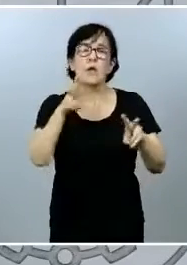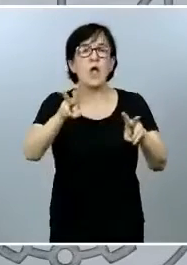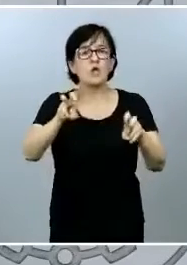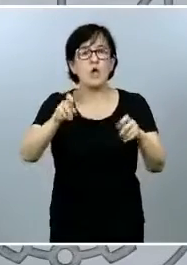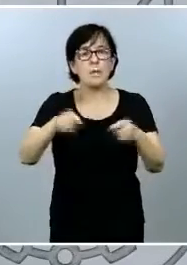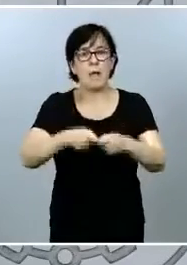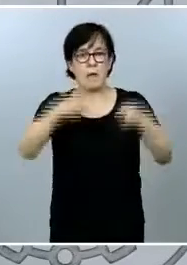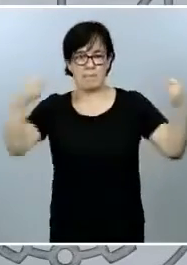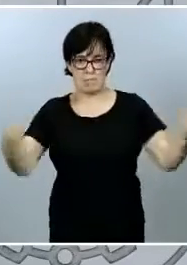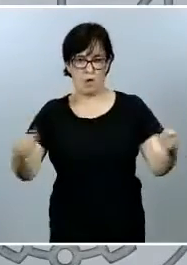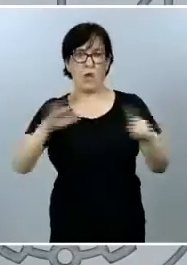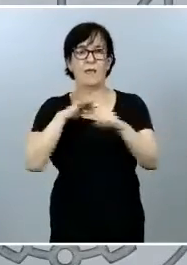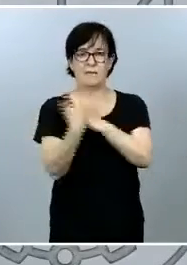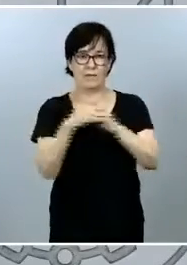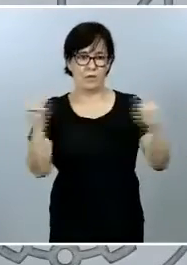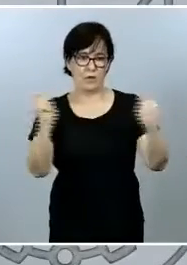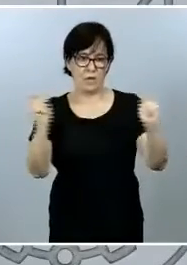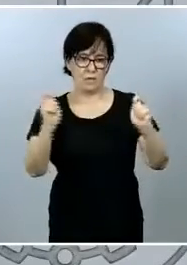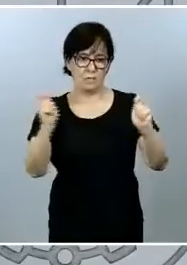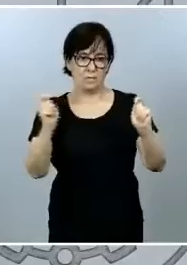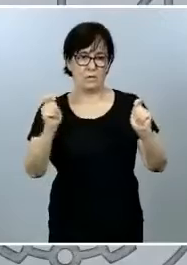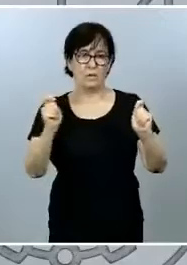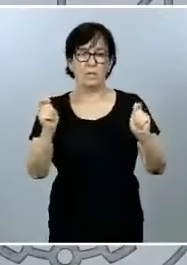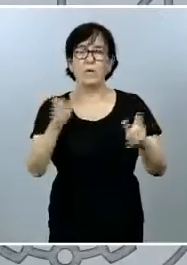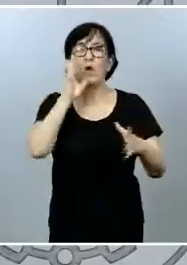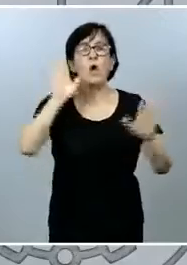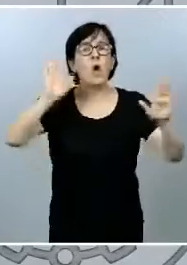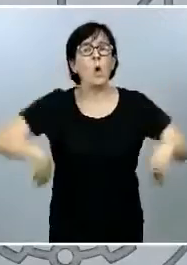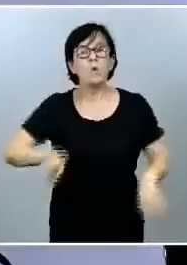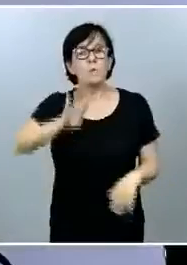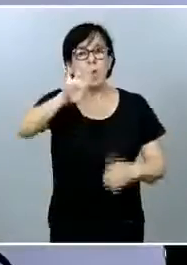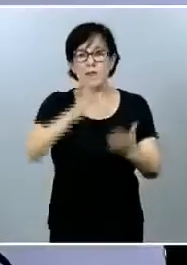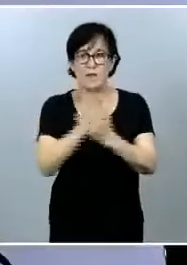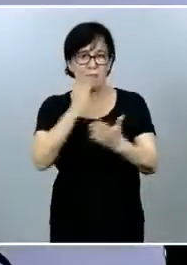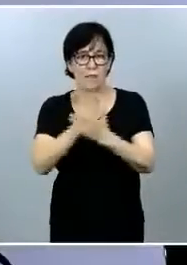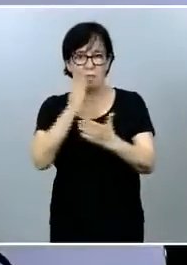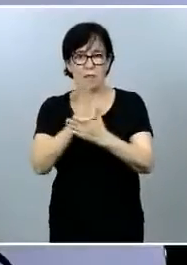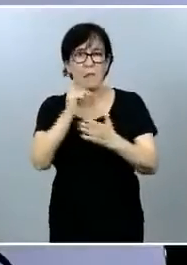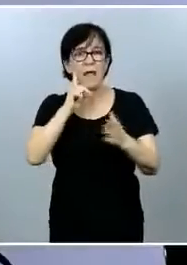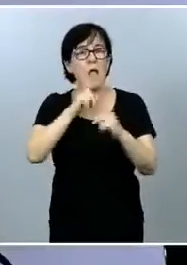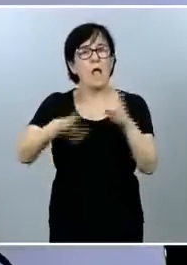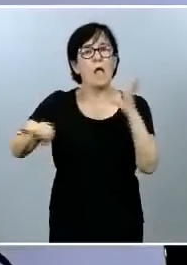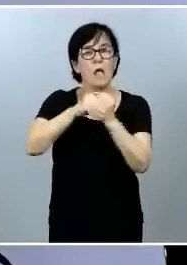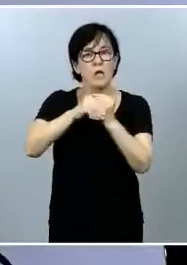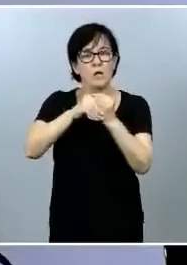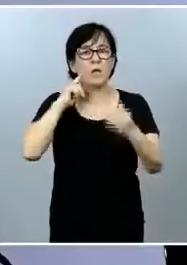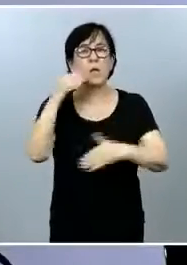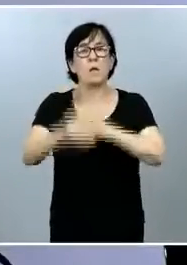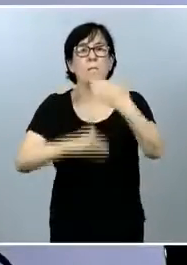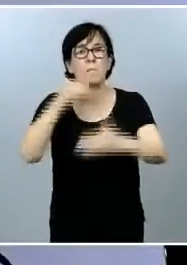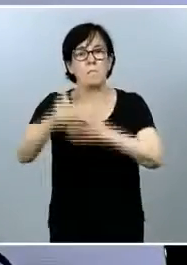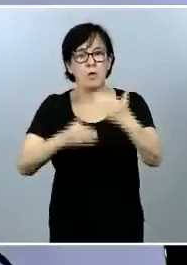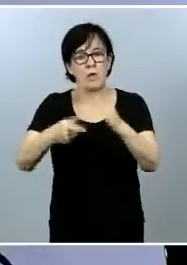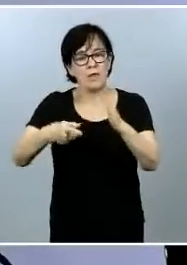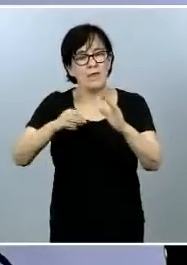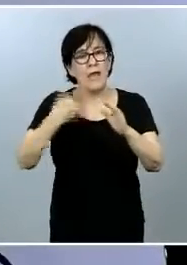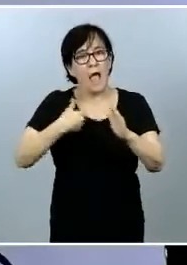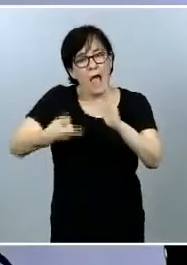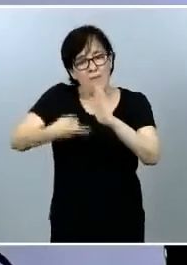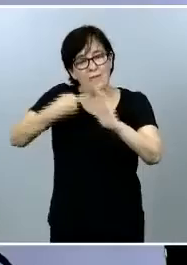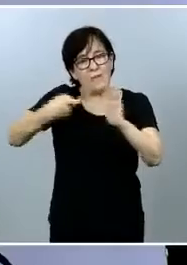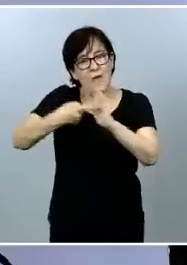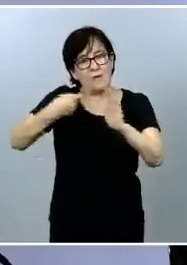gradual, de forma controlada, en un entorno seguro y con las mejores garantías de que estamos preparados para seguir